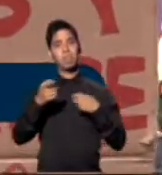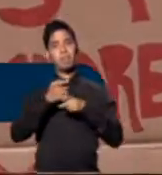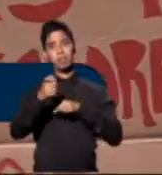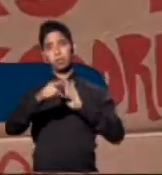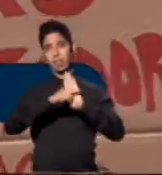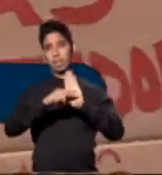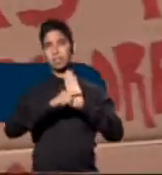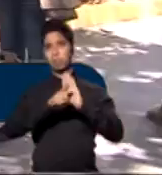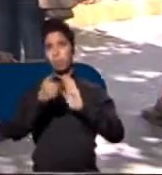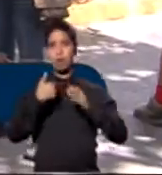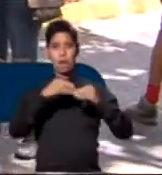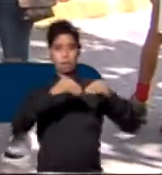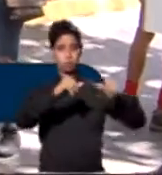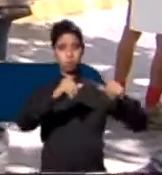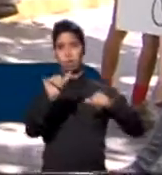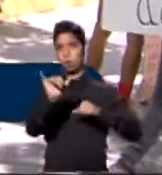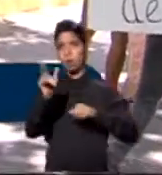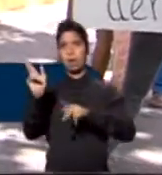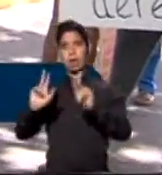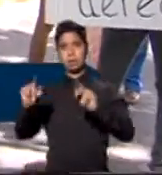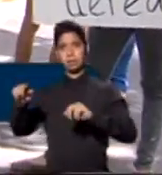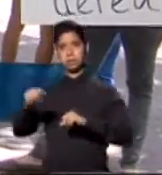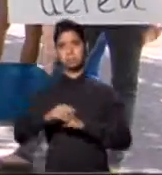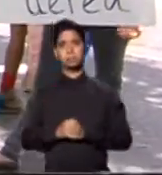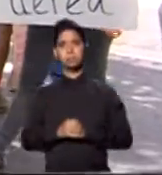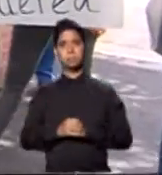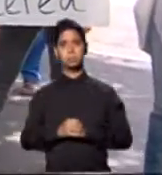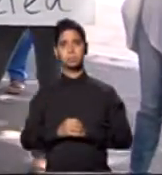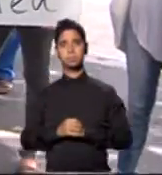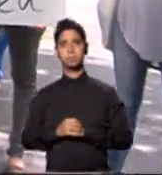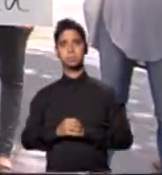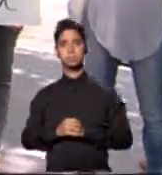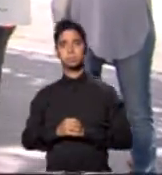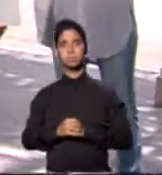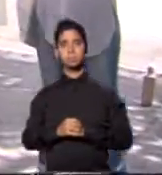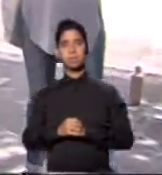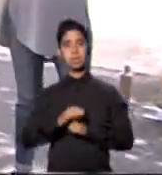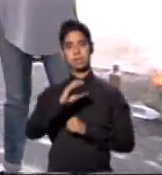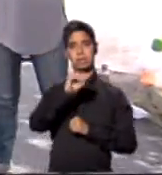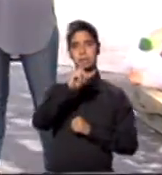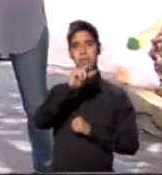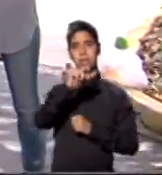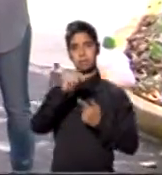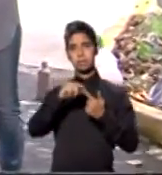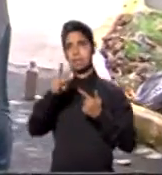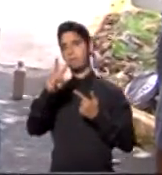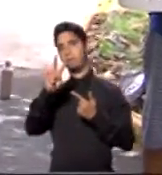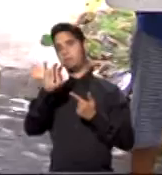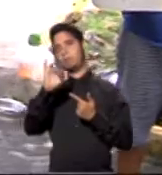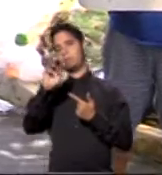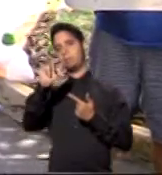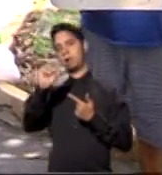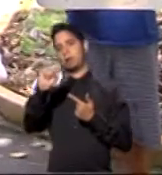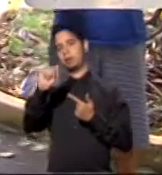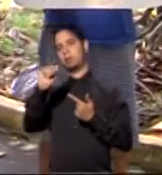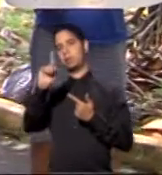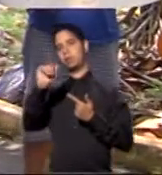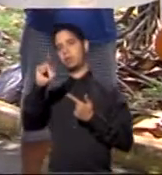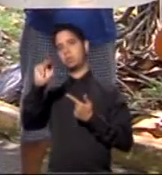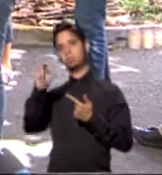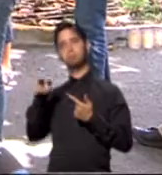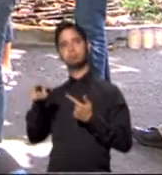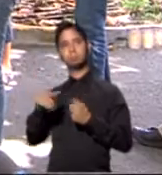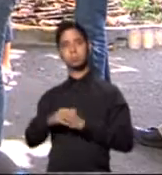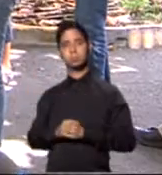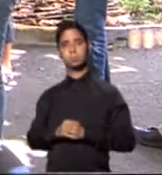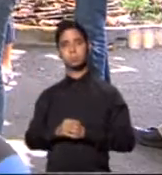Uno de ellos fue el doctor Luis Cáceres y la nutricionista Vilma Calderón. NALET es un insecticida de amplio espectro. Lo que eso